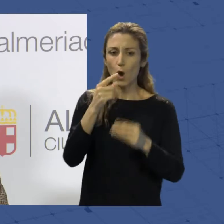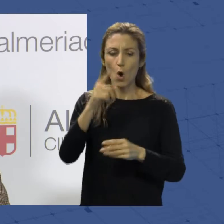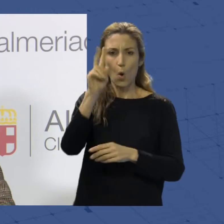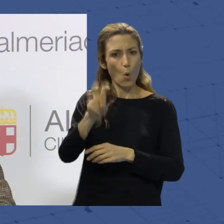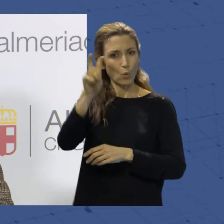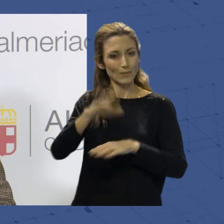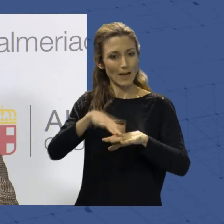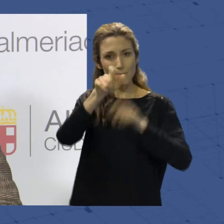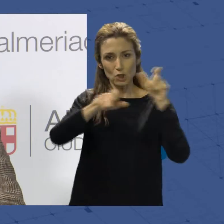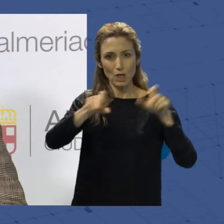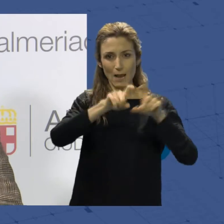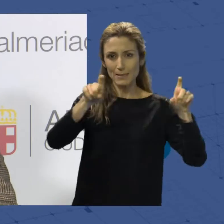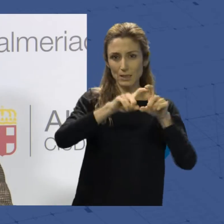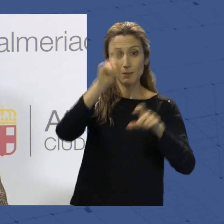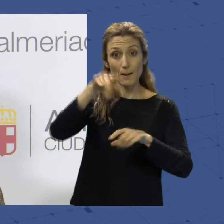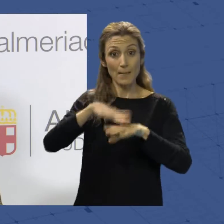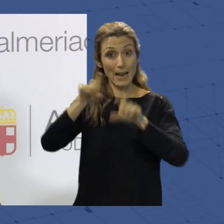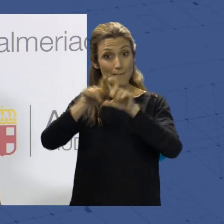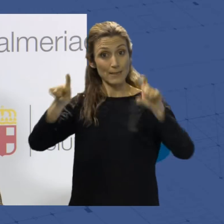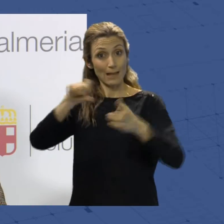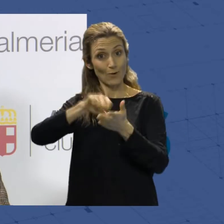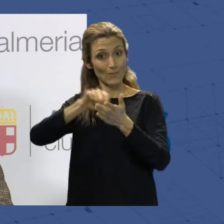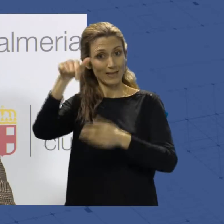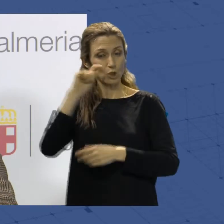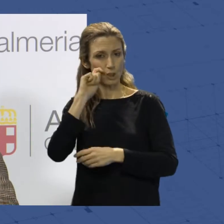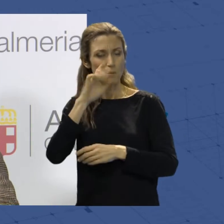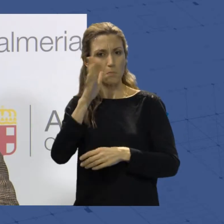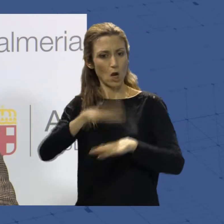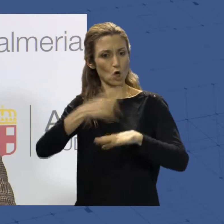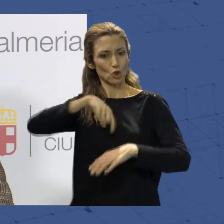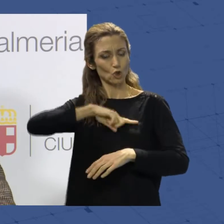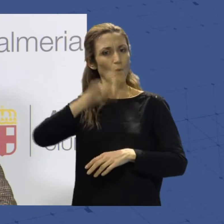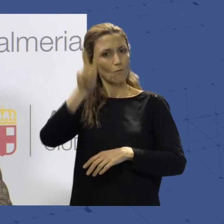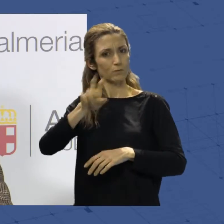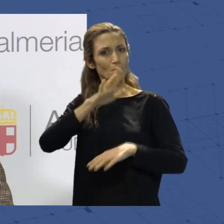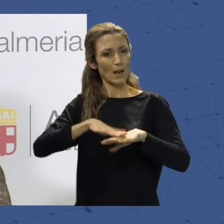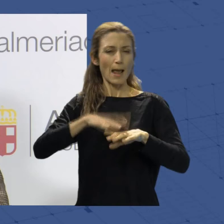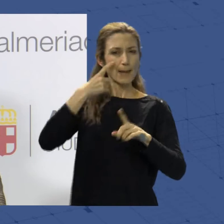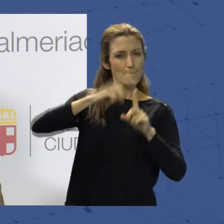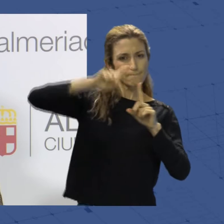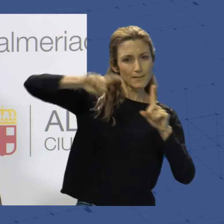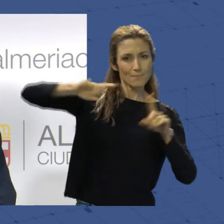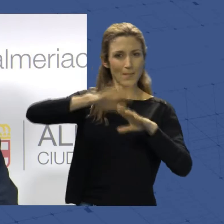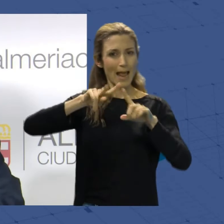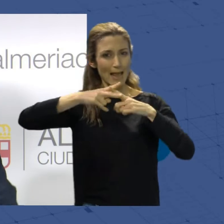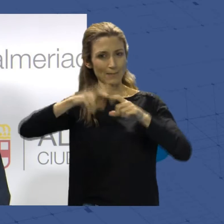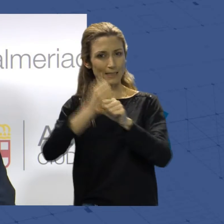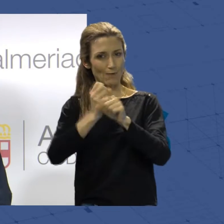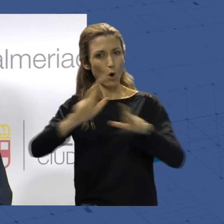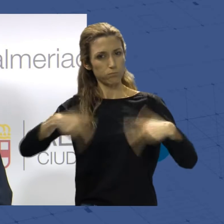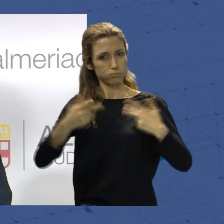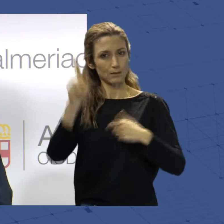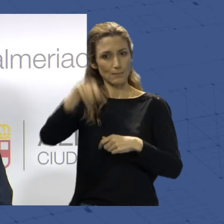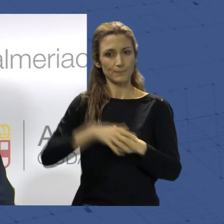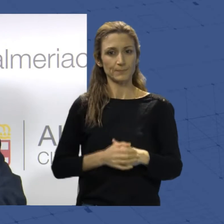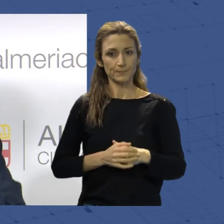empresa municipal turística, que a nosotros también nos va a valer como un servidor y como una herramienta de trabajo. Y el turismo y